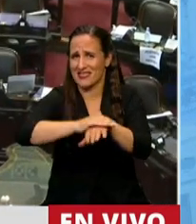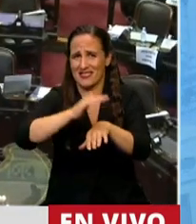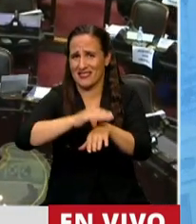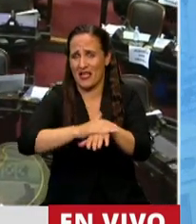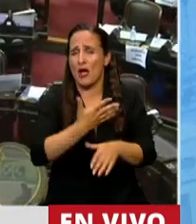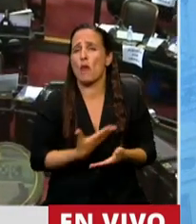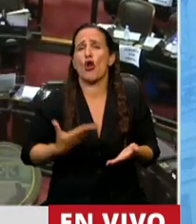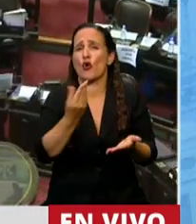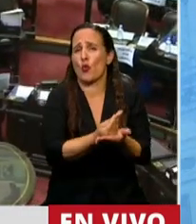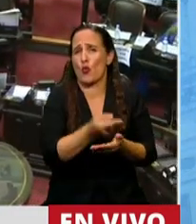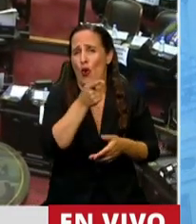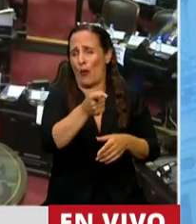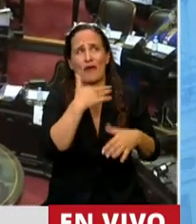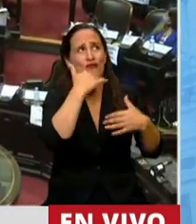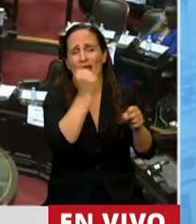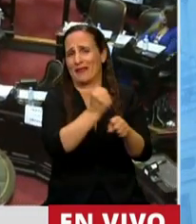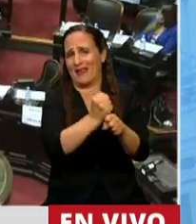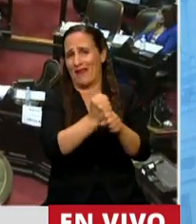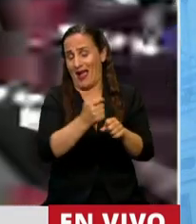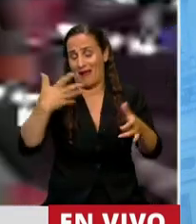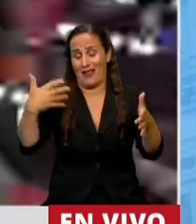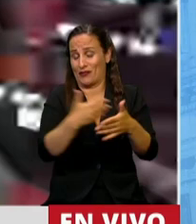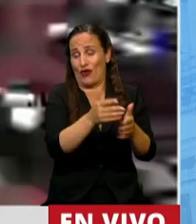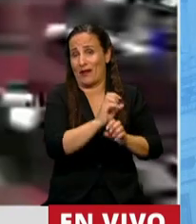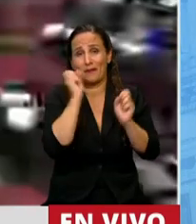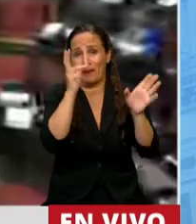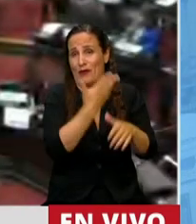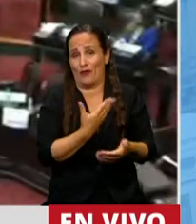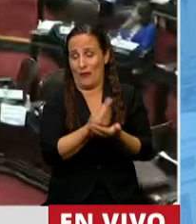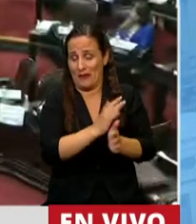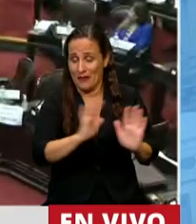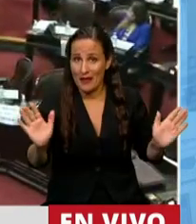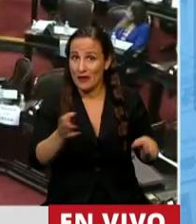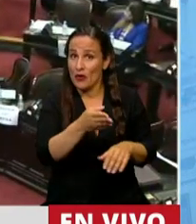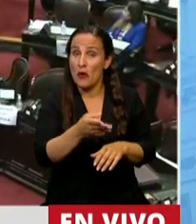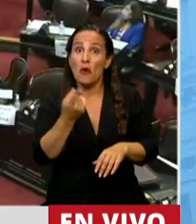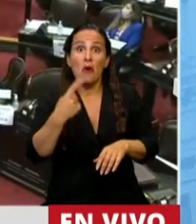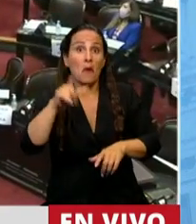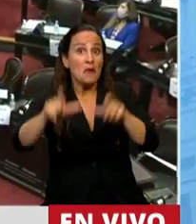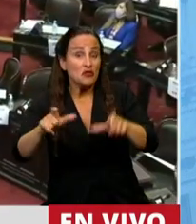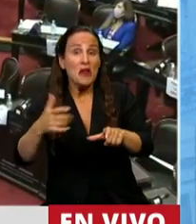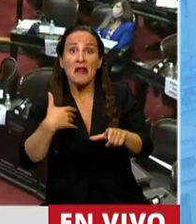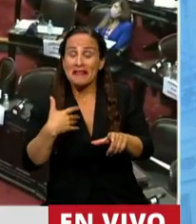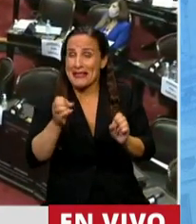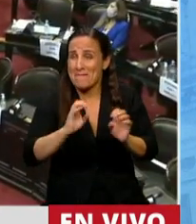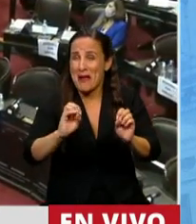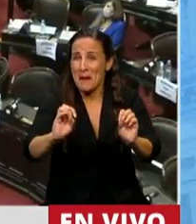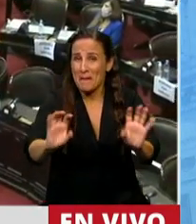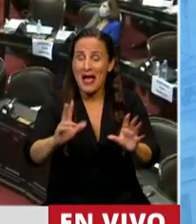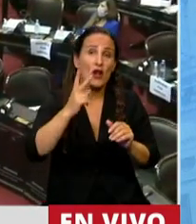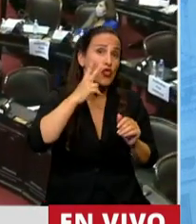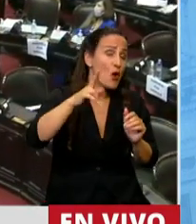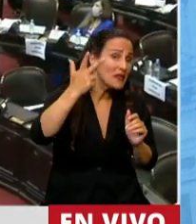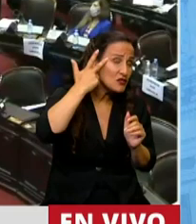gobierno más inútil de la historia. Pero, sin embargo, a los argentinos les iba muy mal y durante 2018